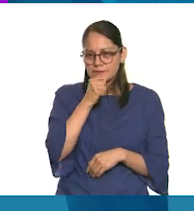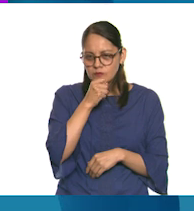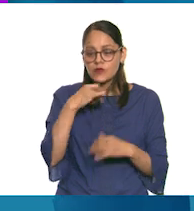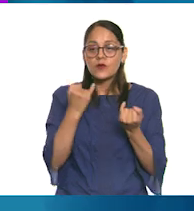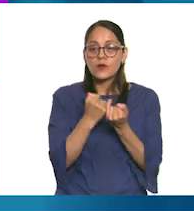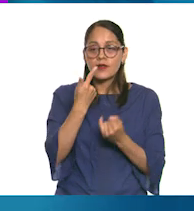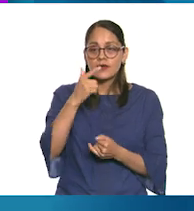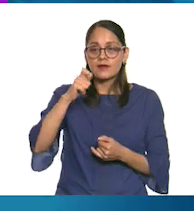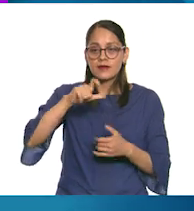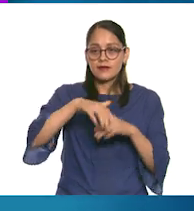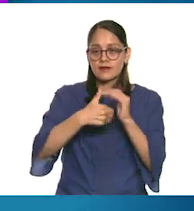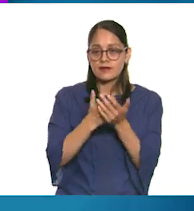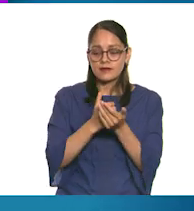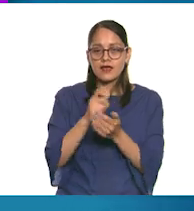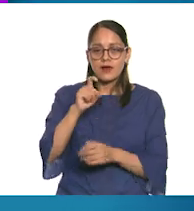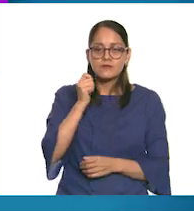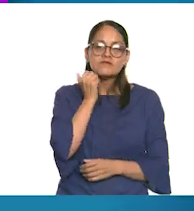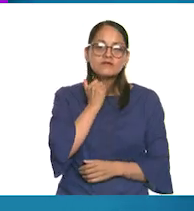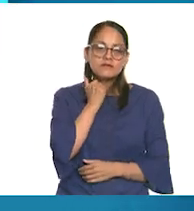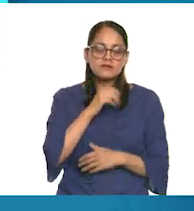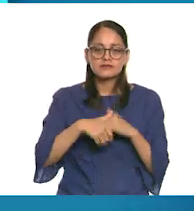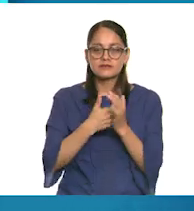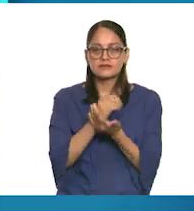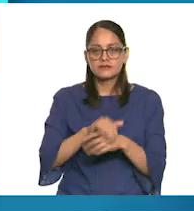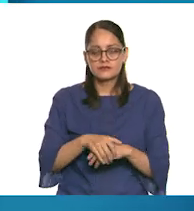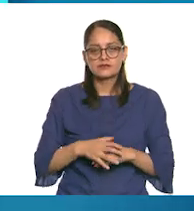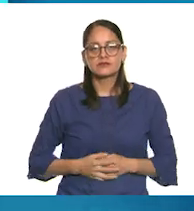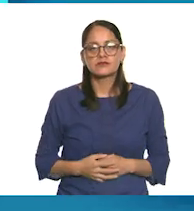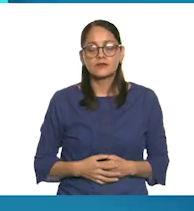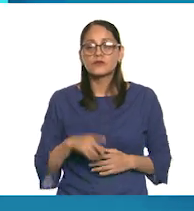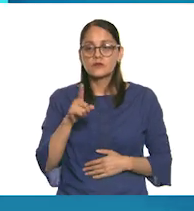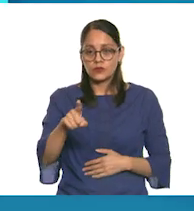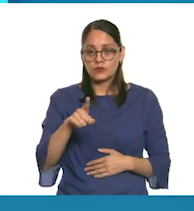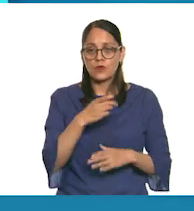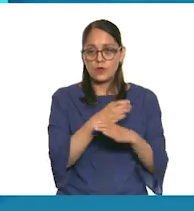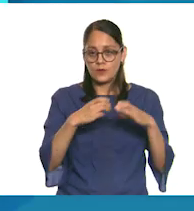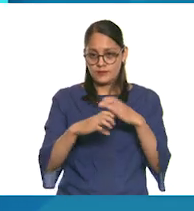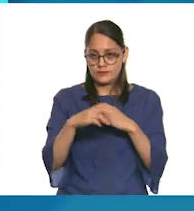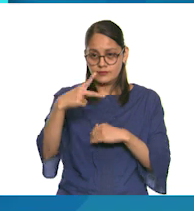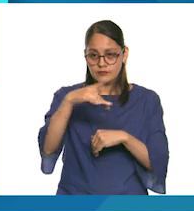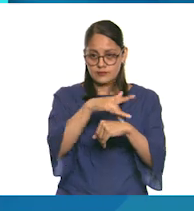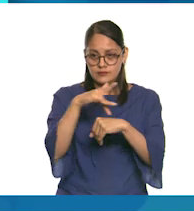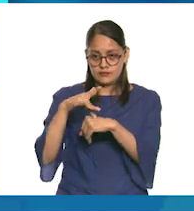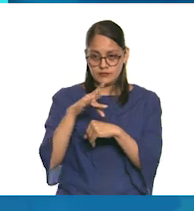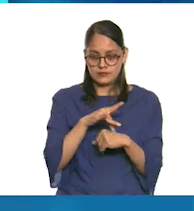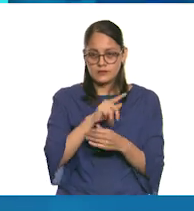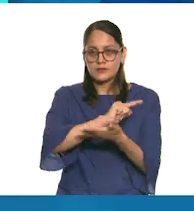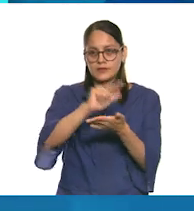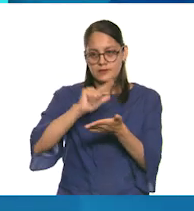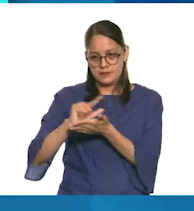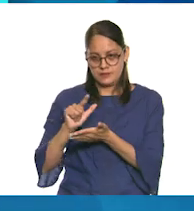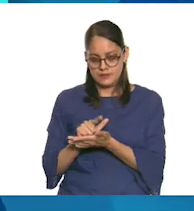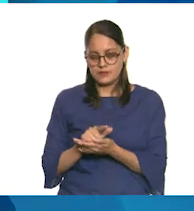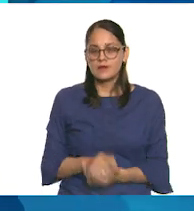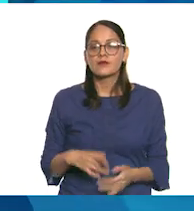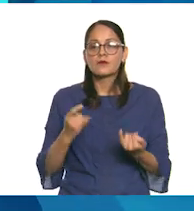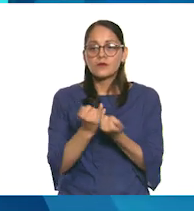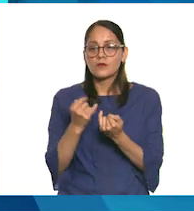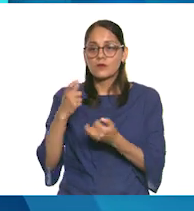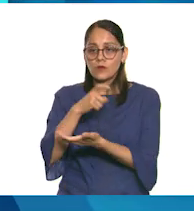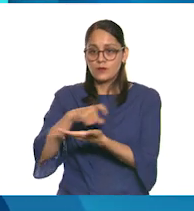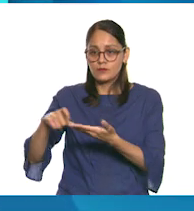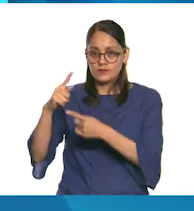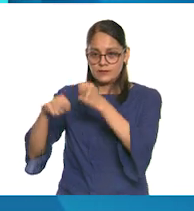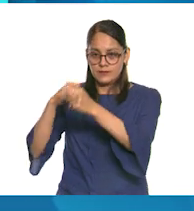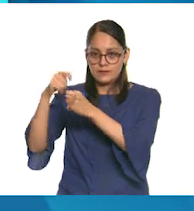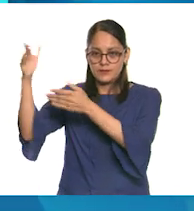desinfectante a base de agua y alcohol. Desinfecta las superficies de los objetos que más utilizas. También las